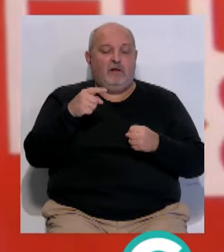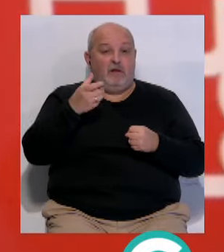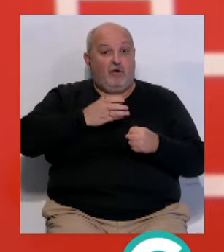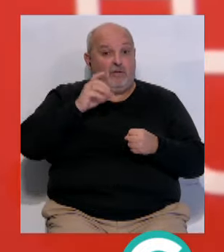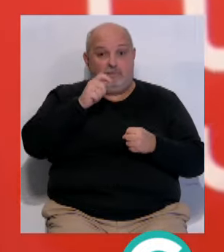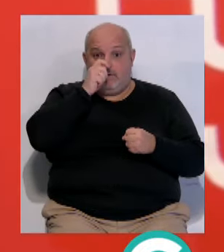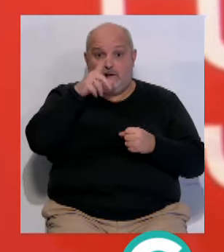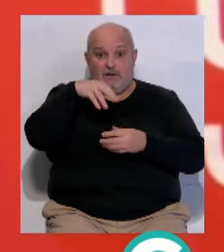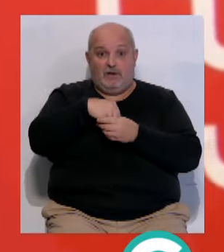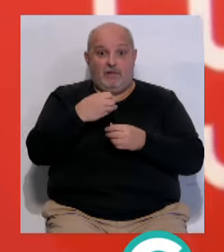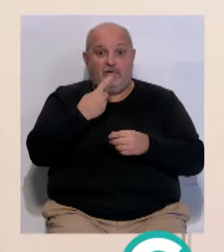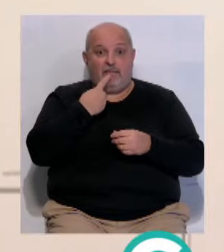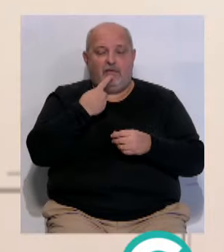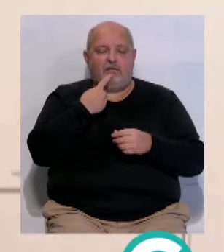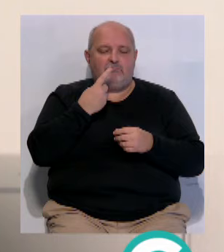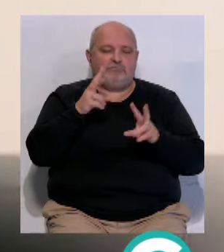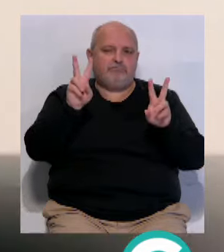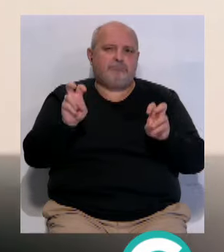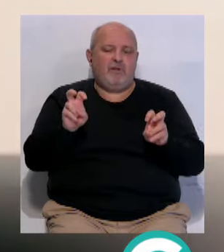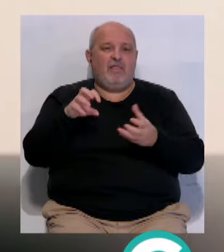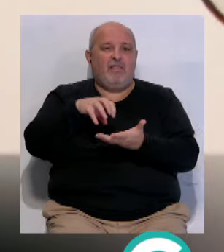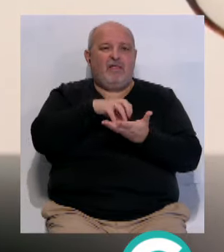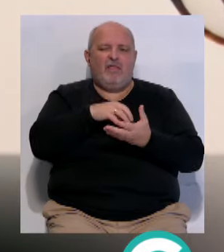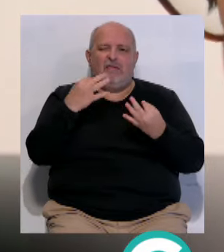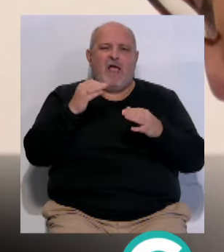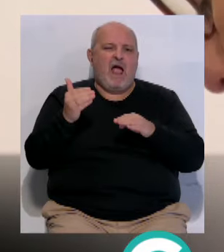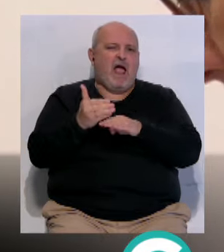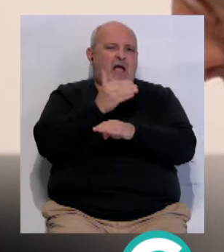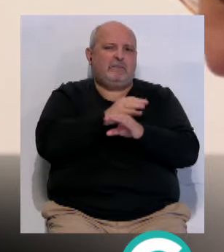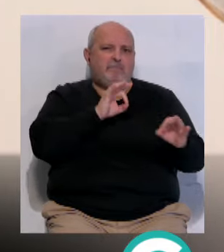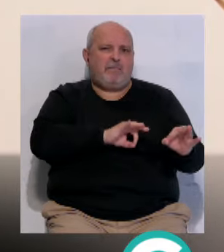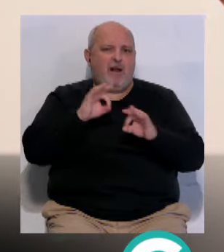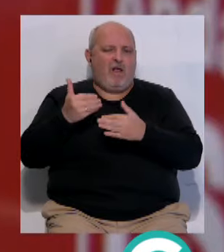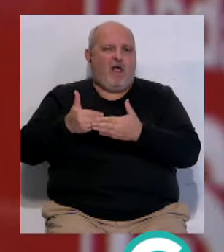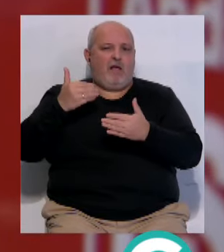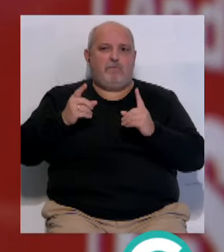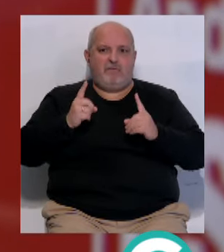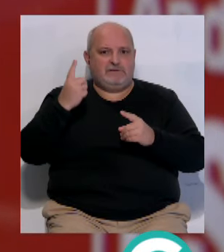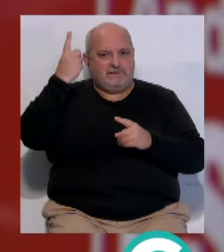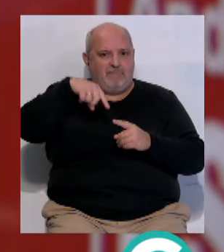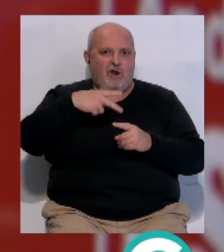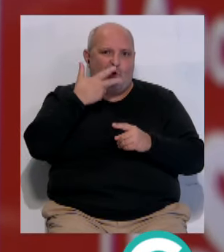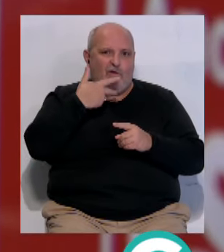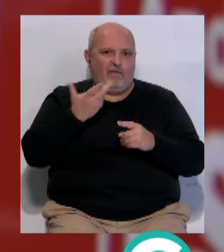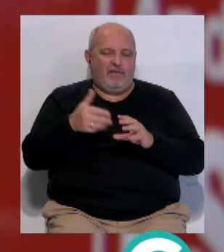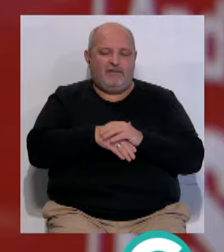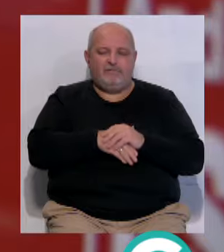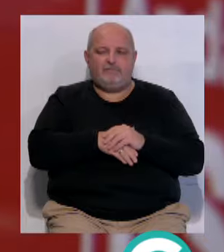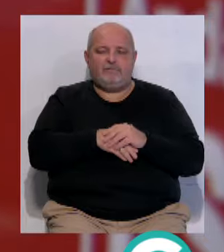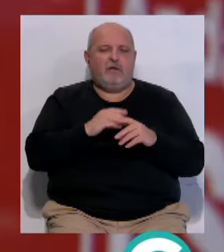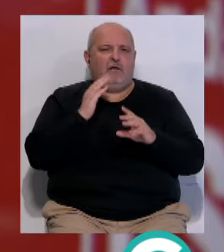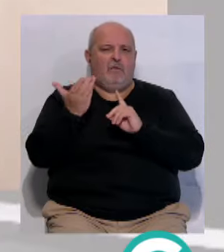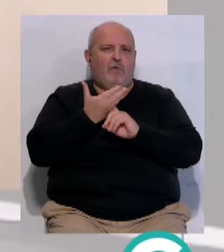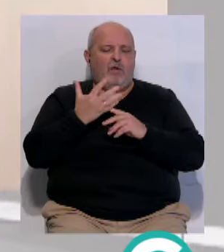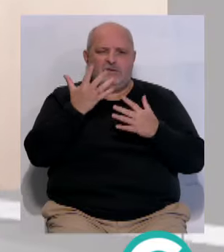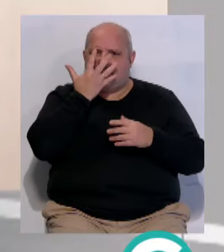socialistas... ...en el ayuntamiento... ...consideran que los centros... ...debían estar preparados... ...ante una situación previsible... ...en esta época del año. Que perjudica